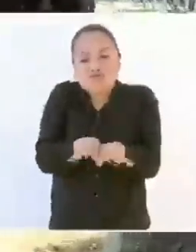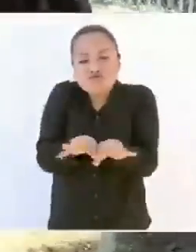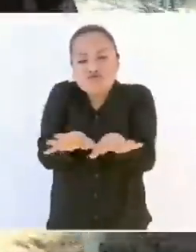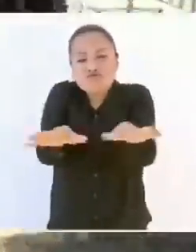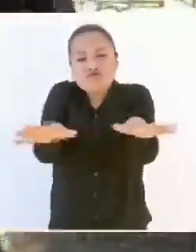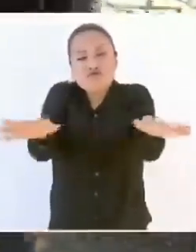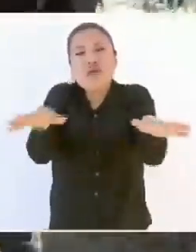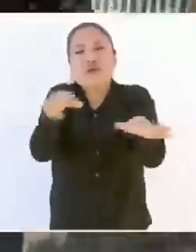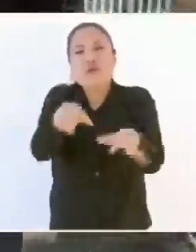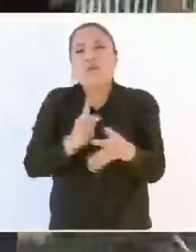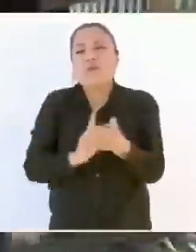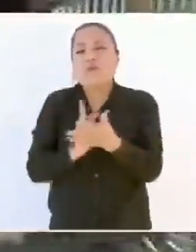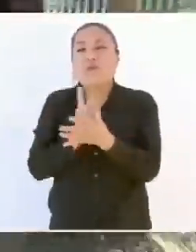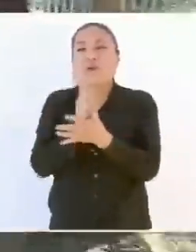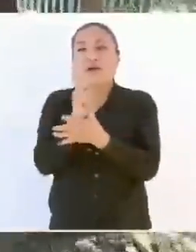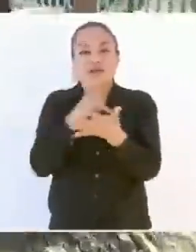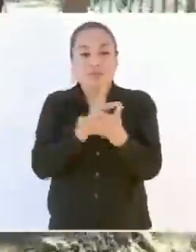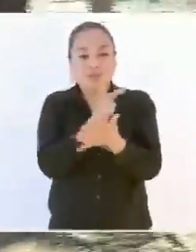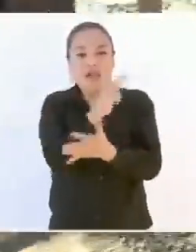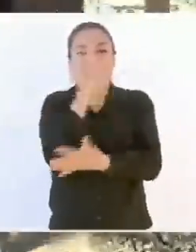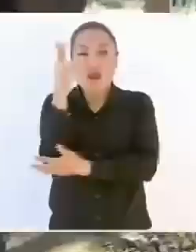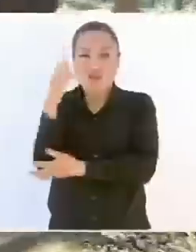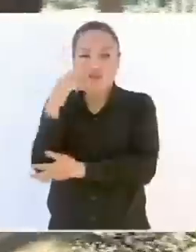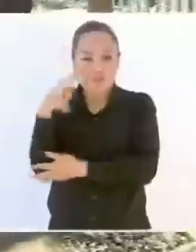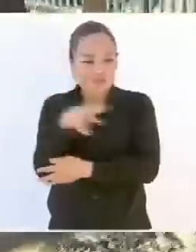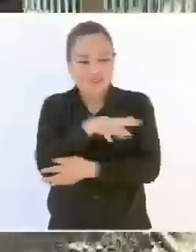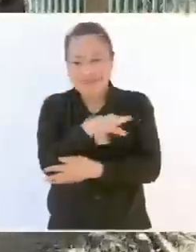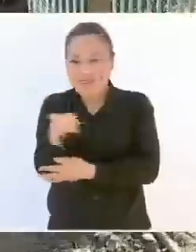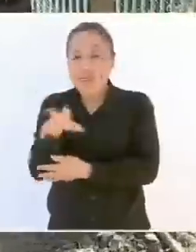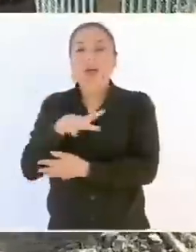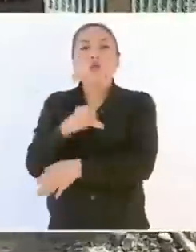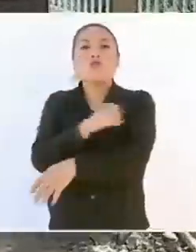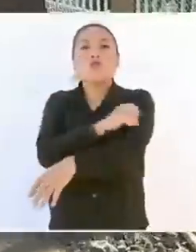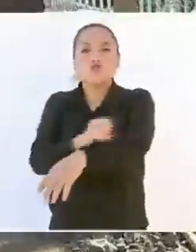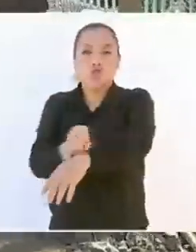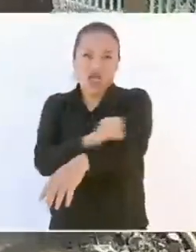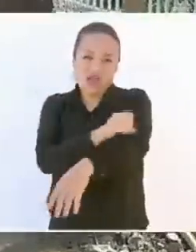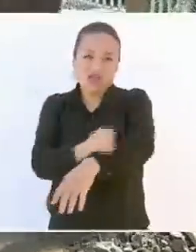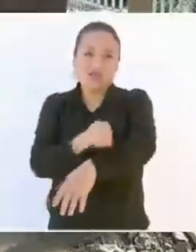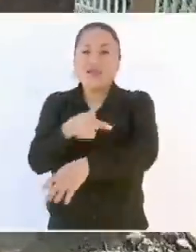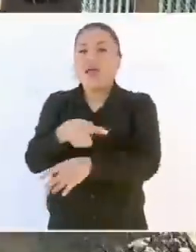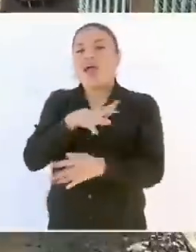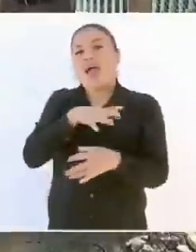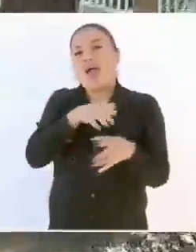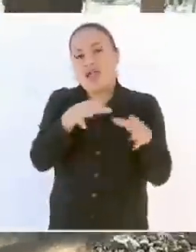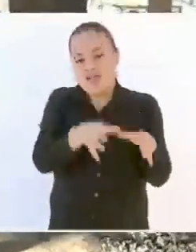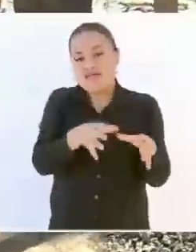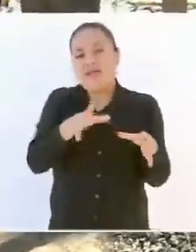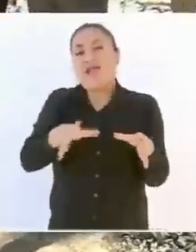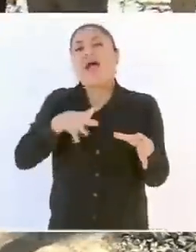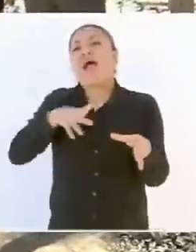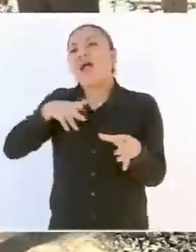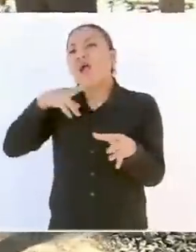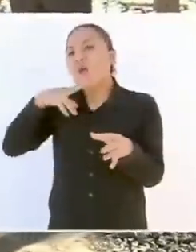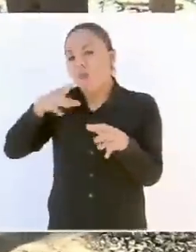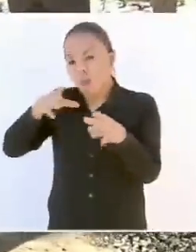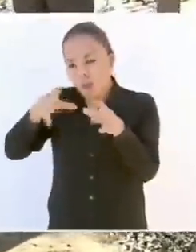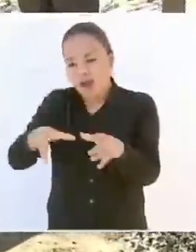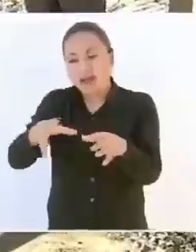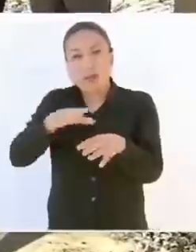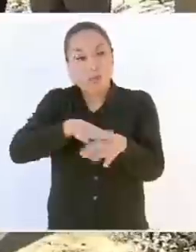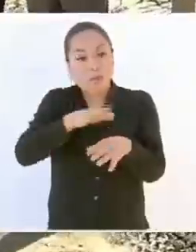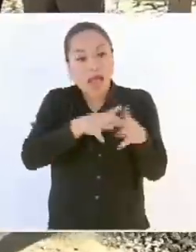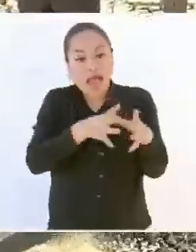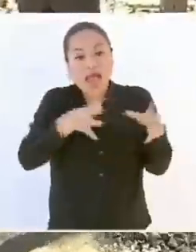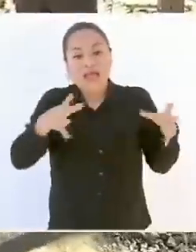de agua a todos los arbolitos Todo esto que usted ve son duraznos Aquí tenemos aguacate Pero la mayor parte es los duraznos